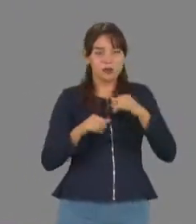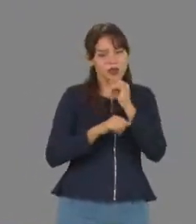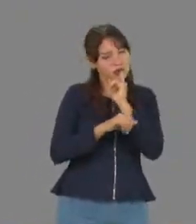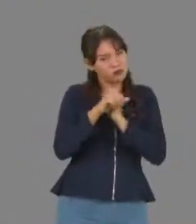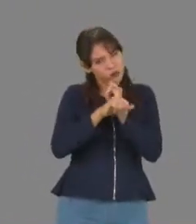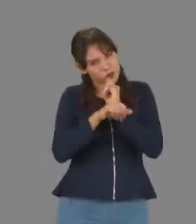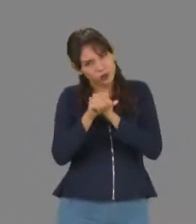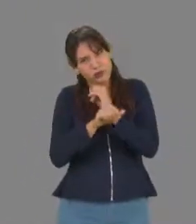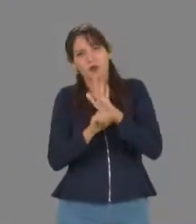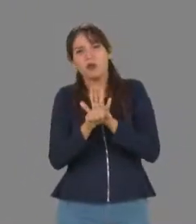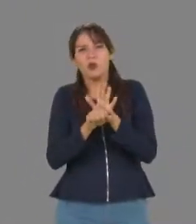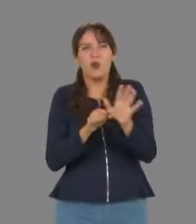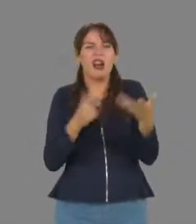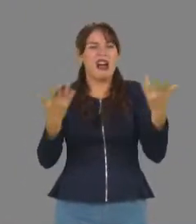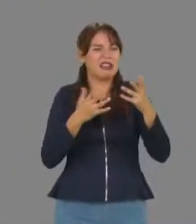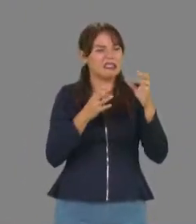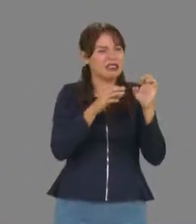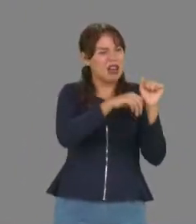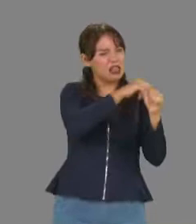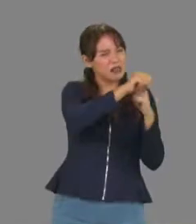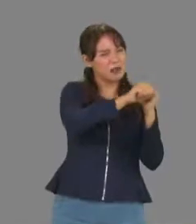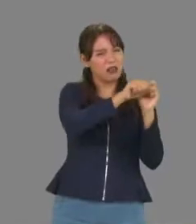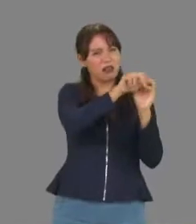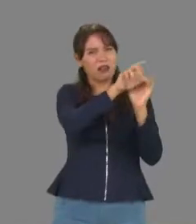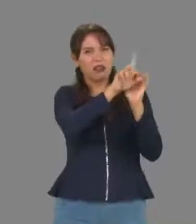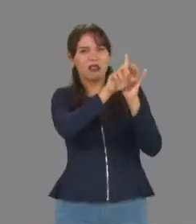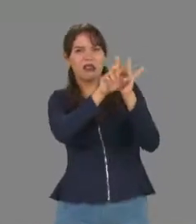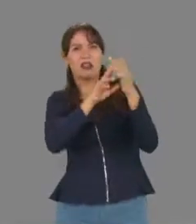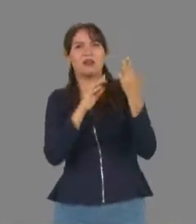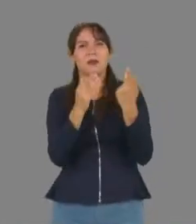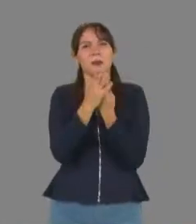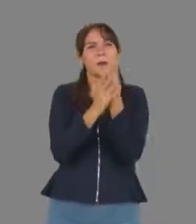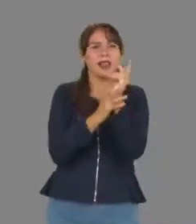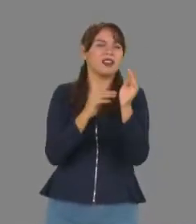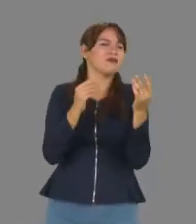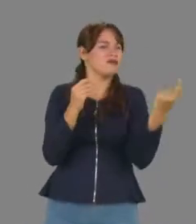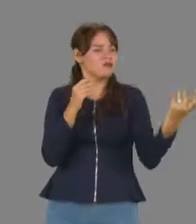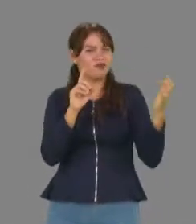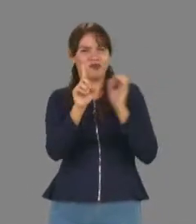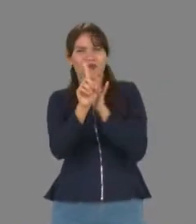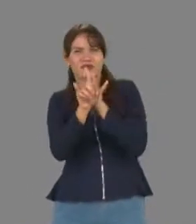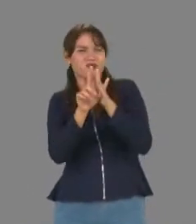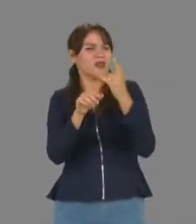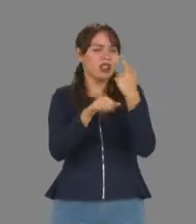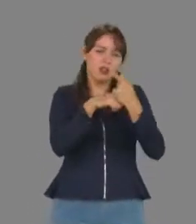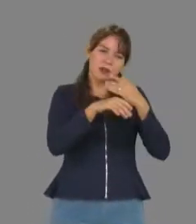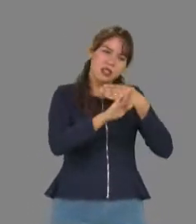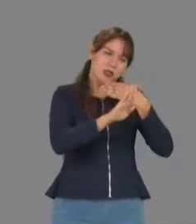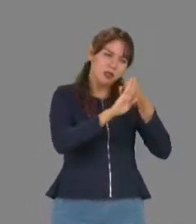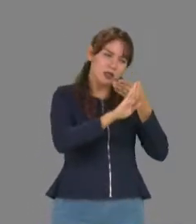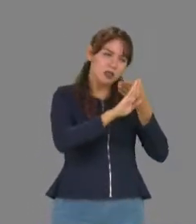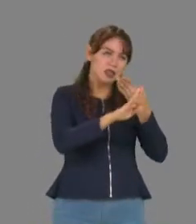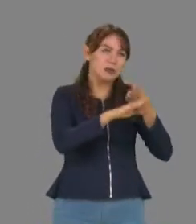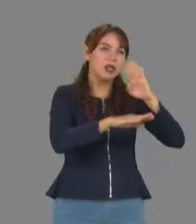investigadores conozcan cuál es la interacción ecológica que existe precisamente entre los insectos o los ácaros y,